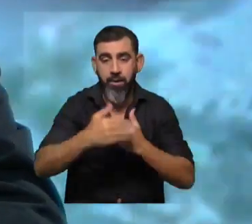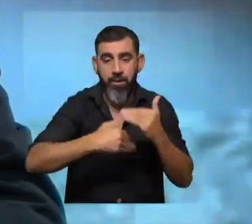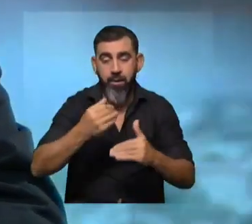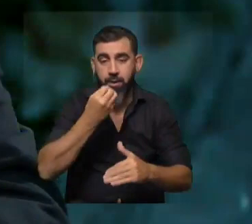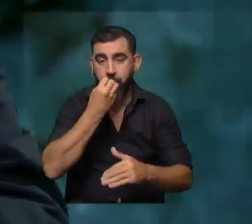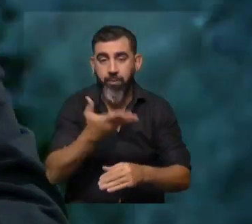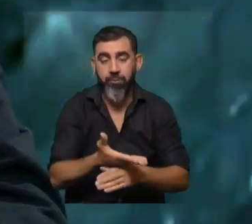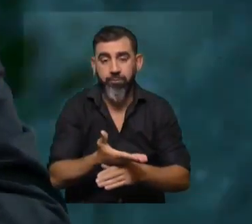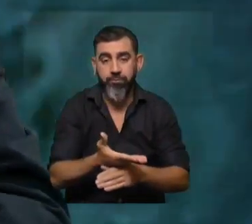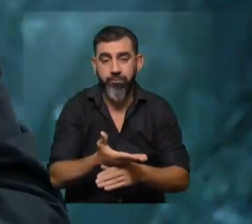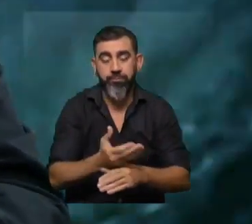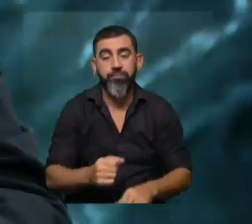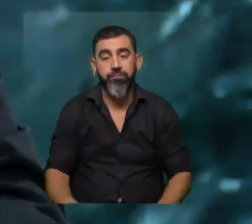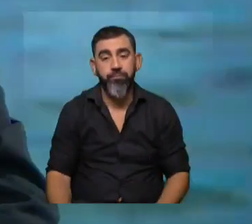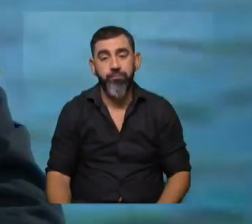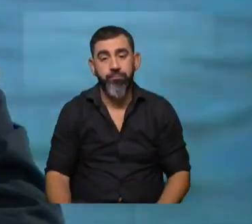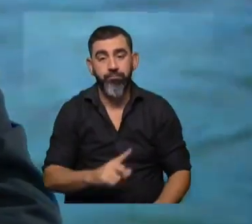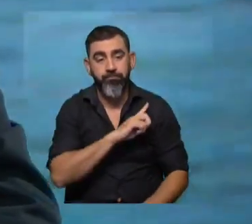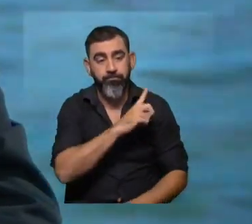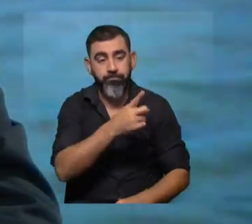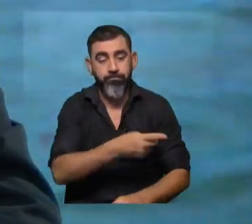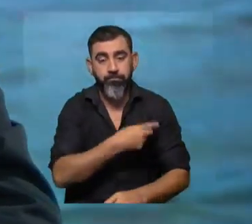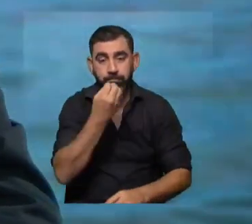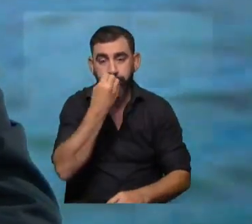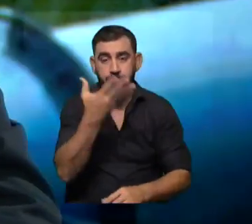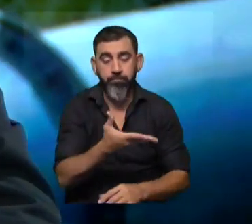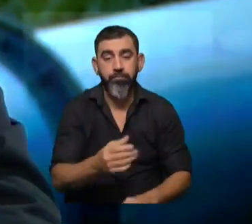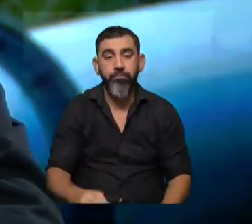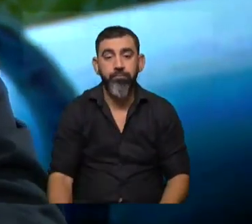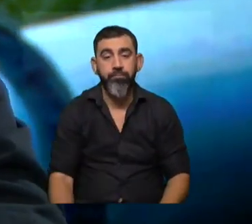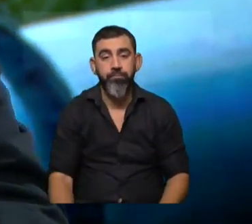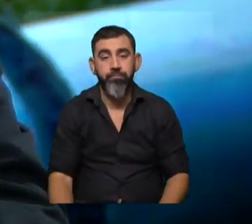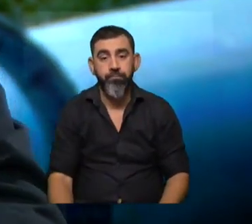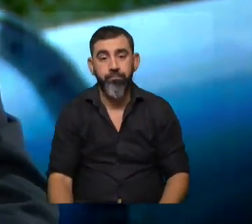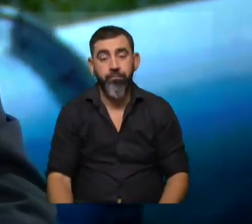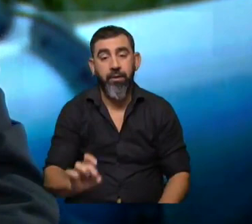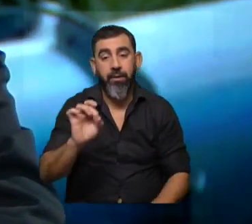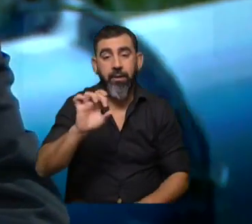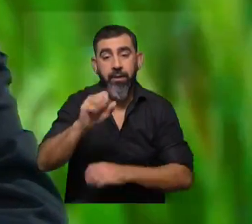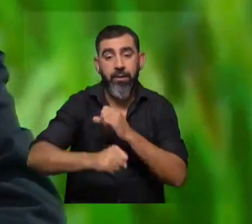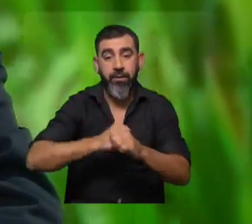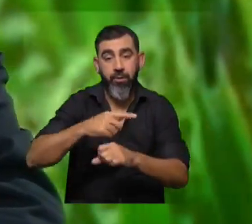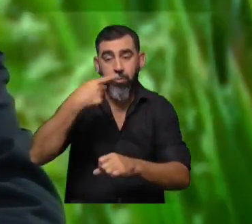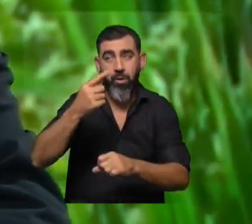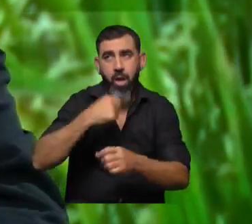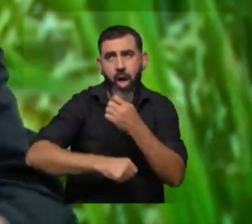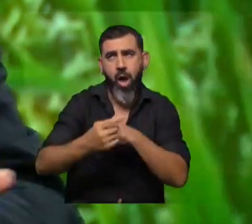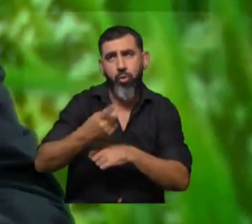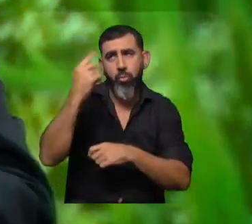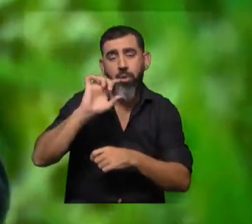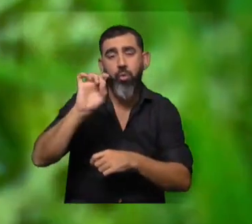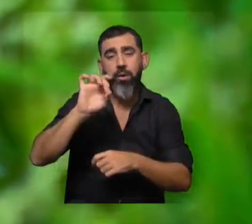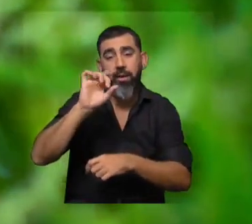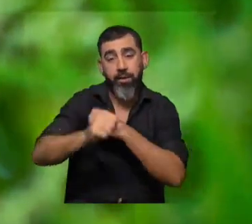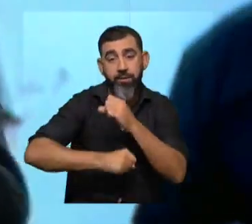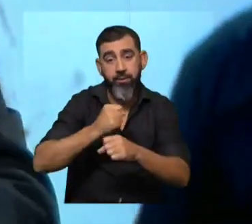le dieron una potencia mayor a esos instrumentos. 15 años después, el año pasado cumplimos los